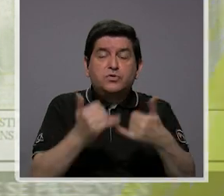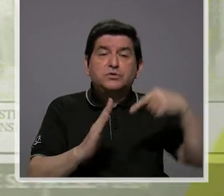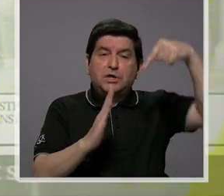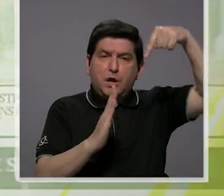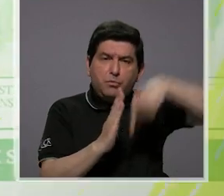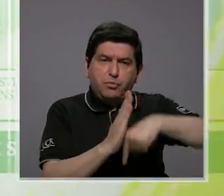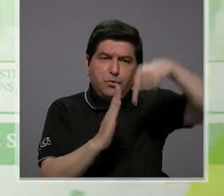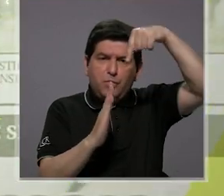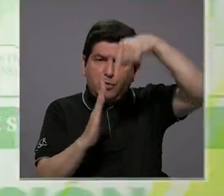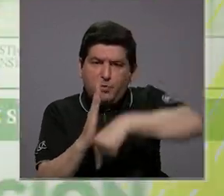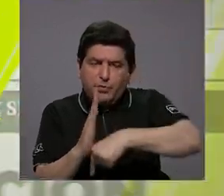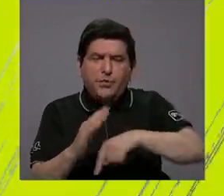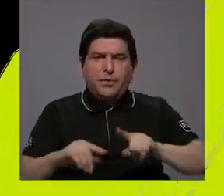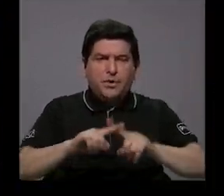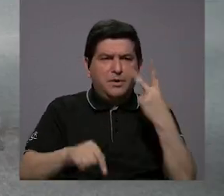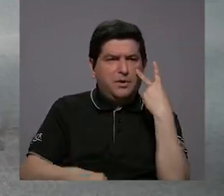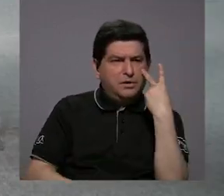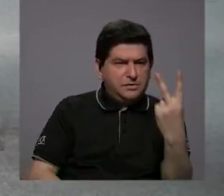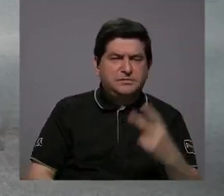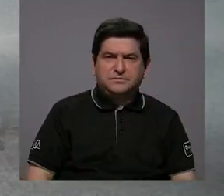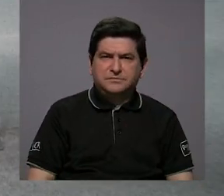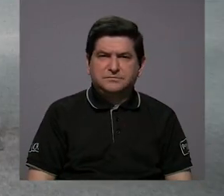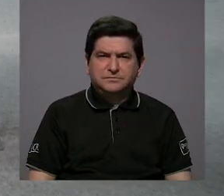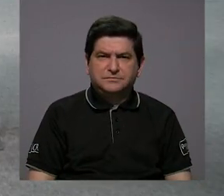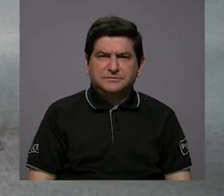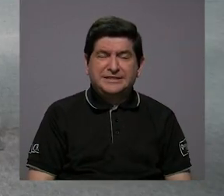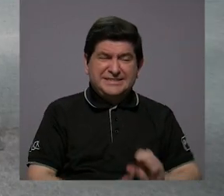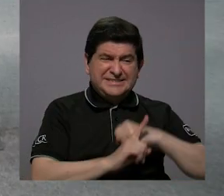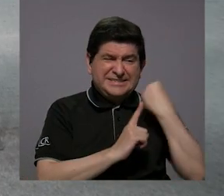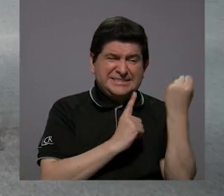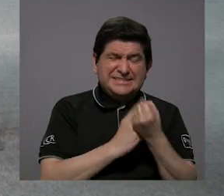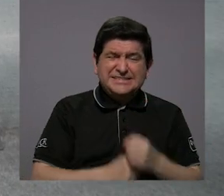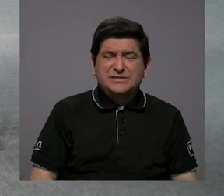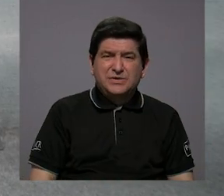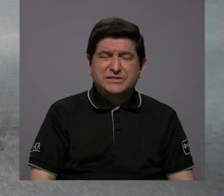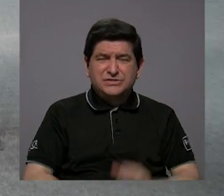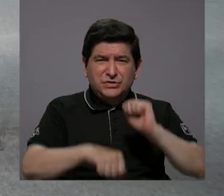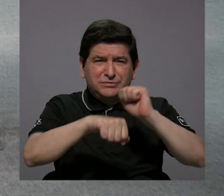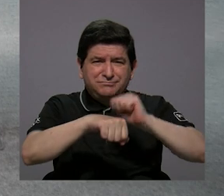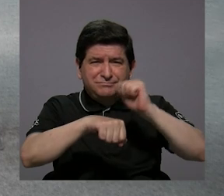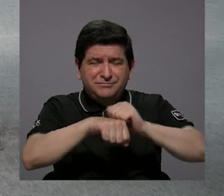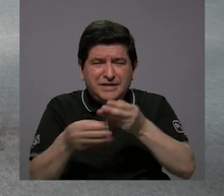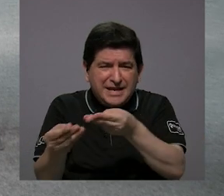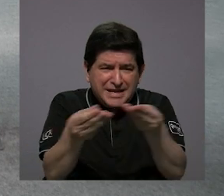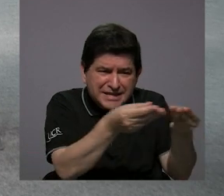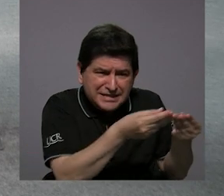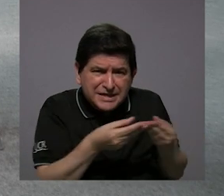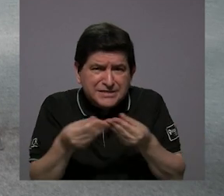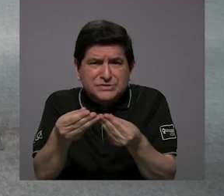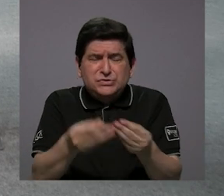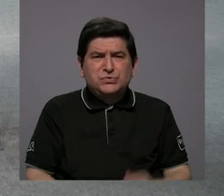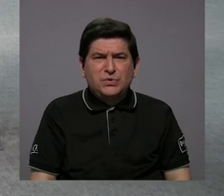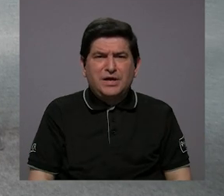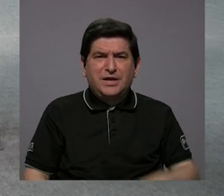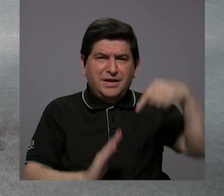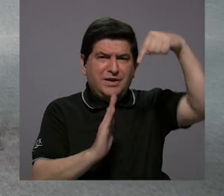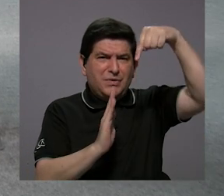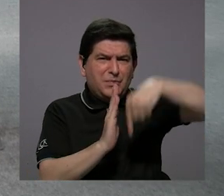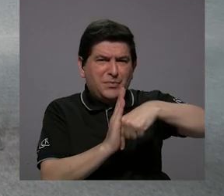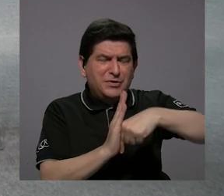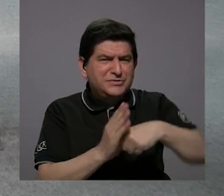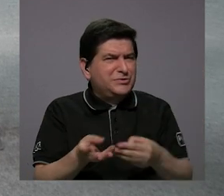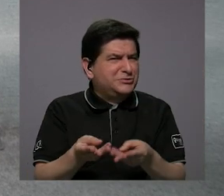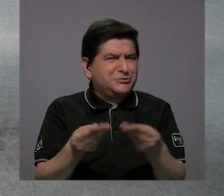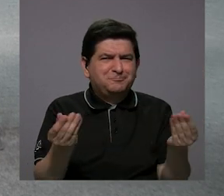ya están haciendo pozos, pero sí se ha visto que por las condiciones geológicas que hay ahí, los pozos